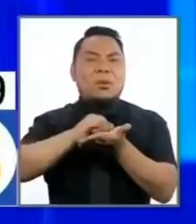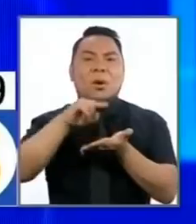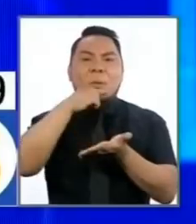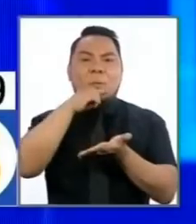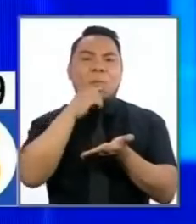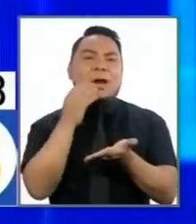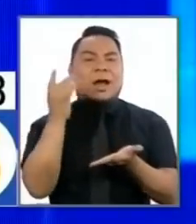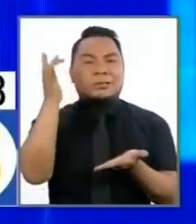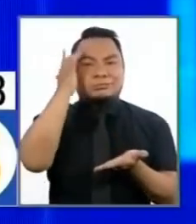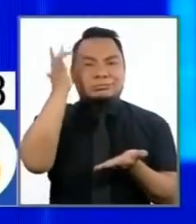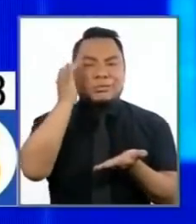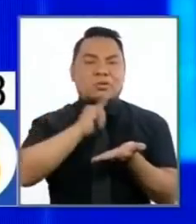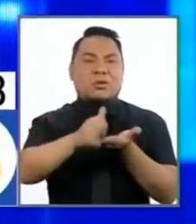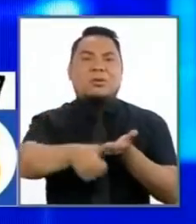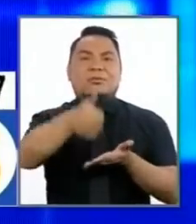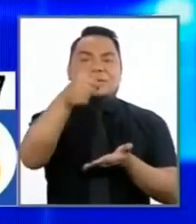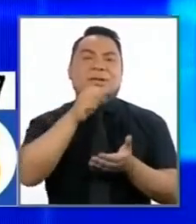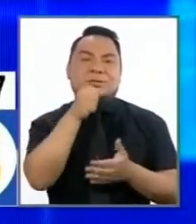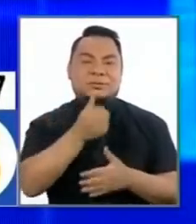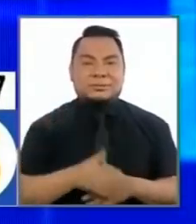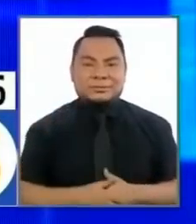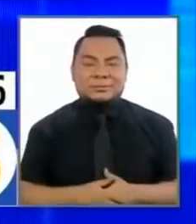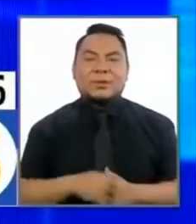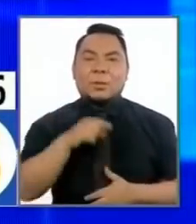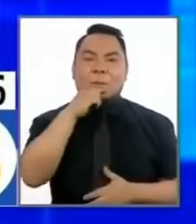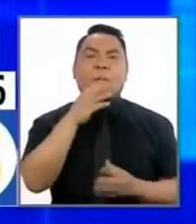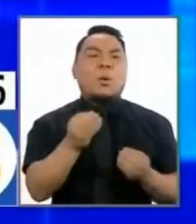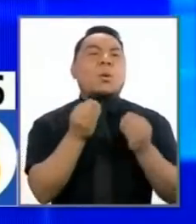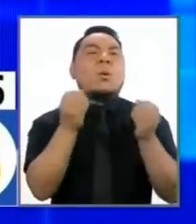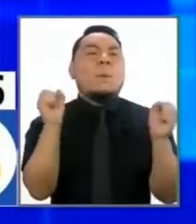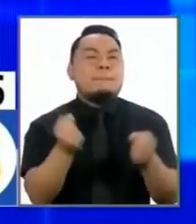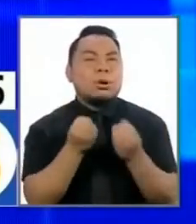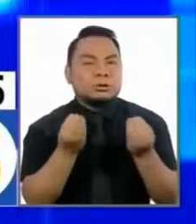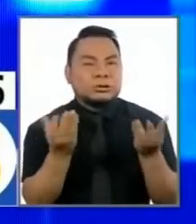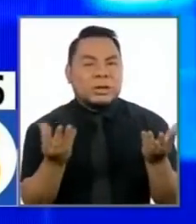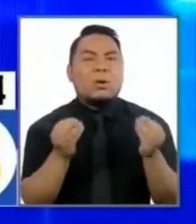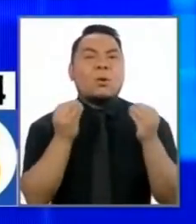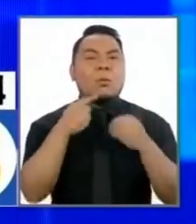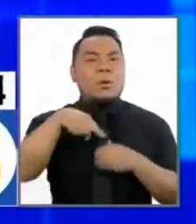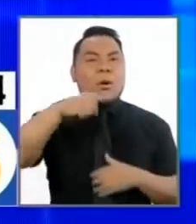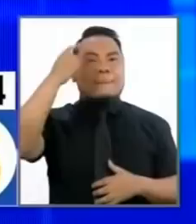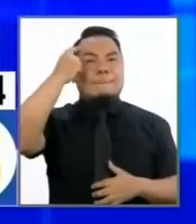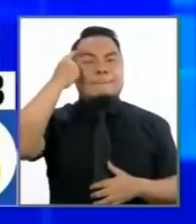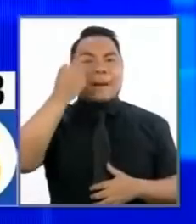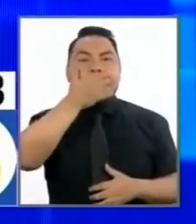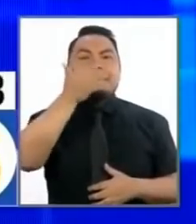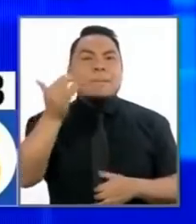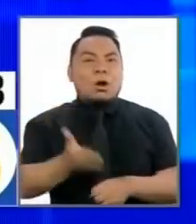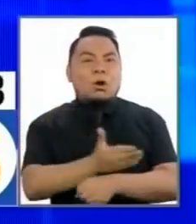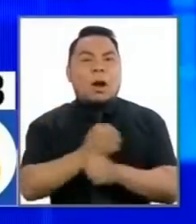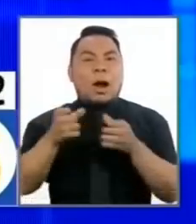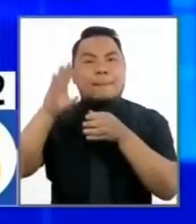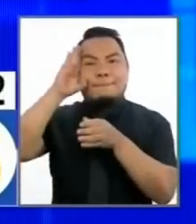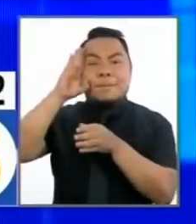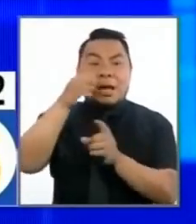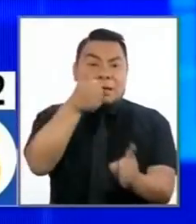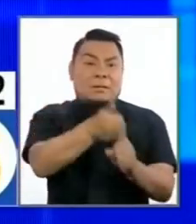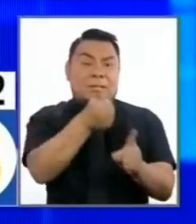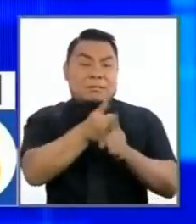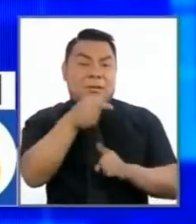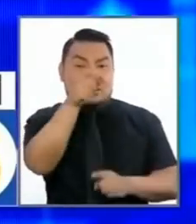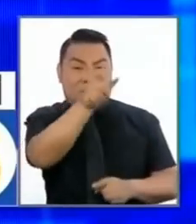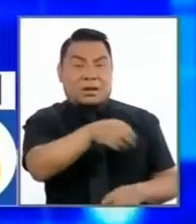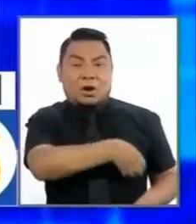señorita que era su funcionaria. Entonces ¿cómo es posible de que vayamos a pensar en mejorar la policía cuando los mismos